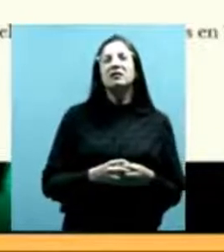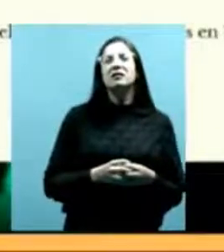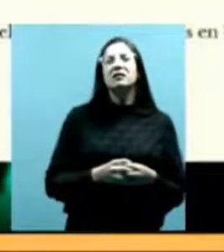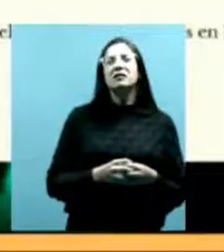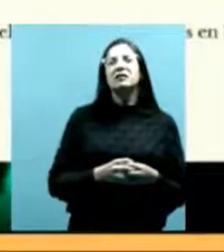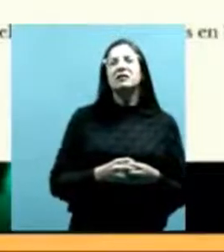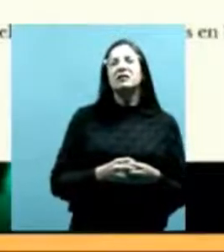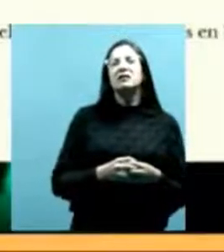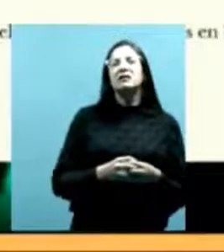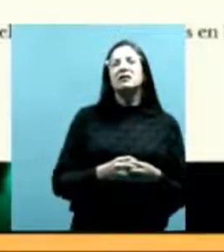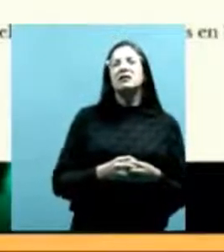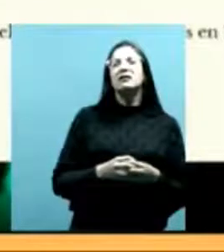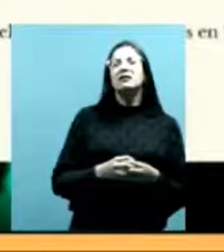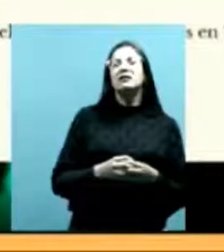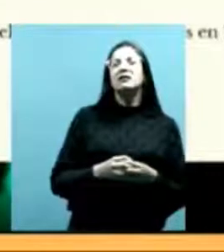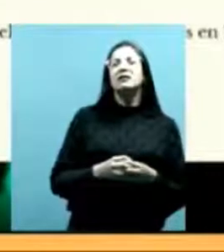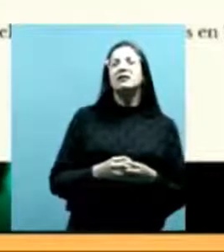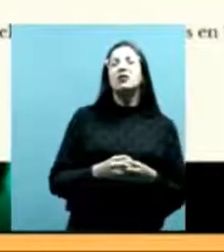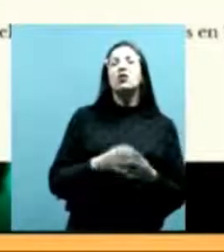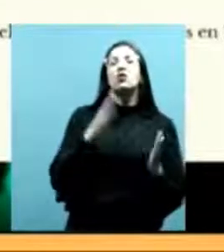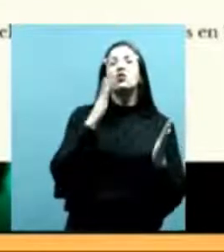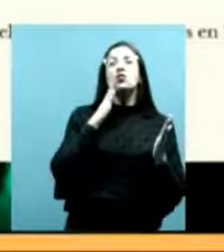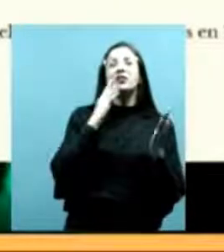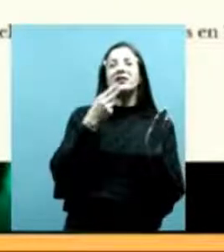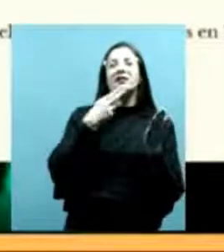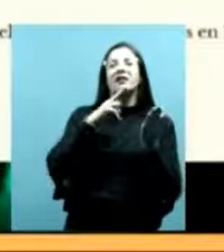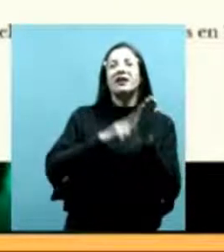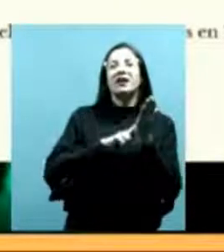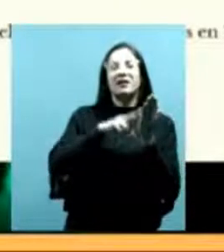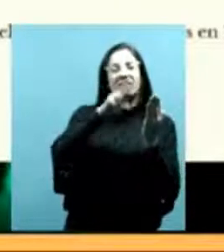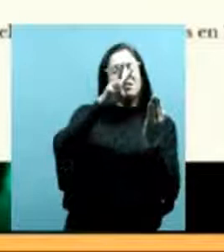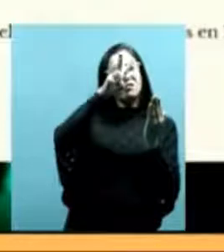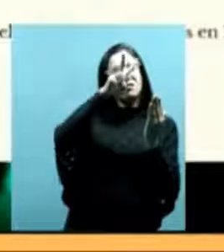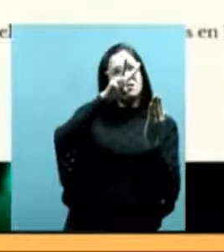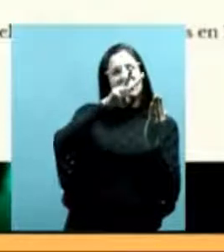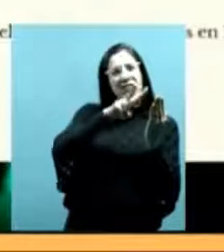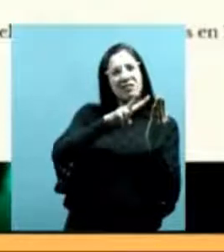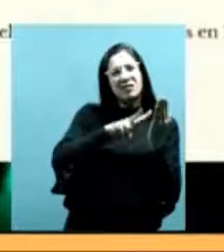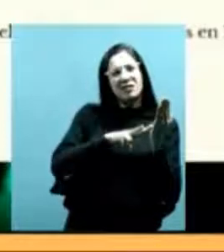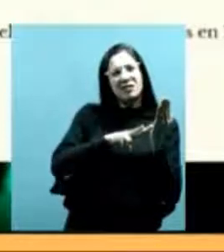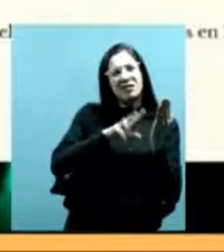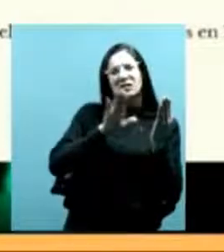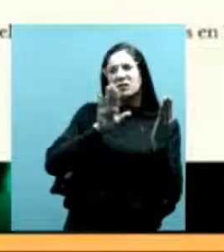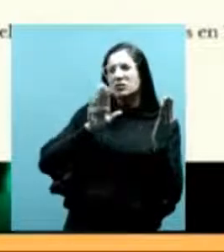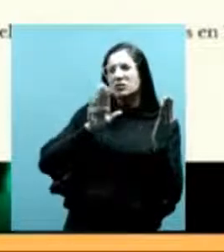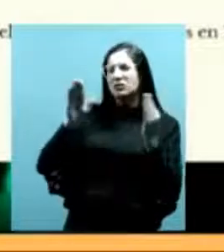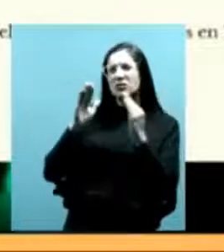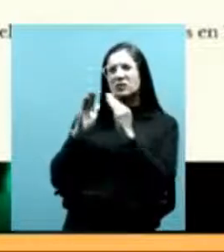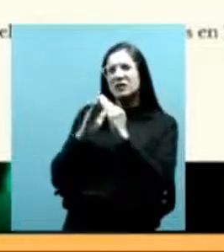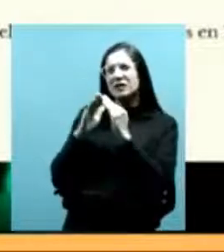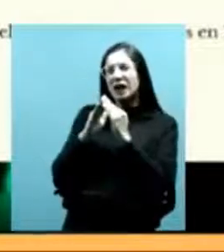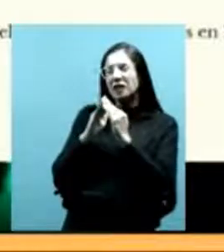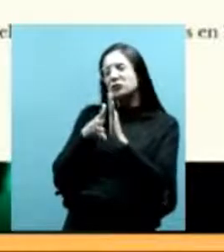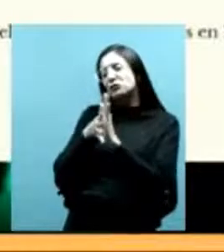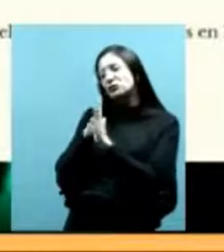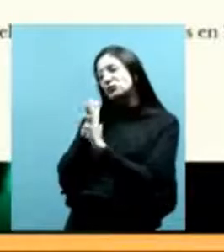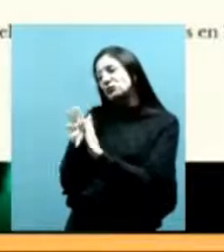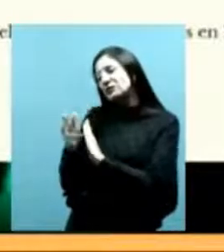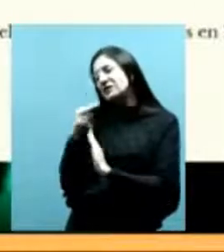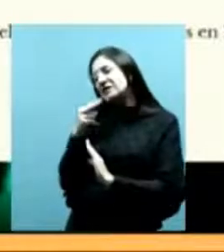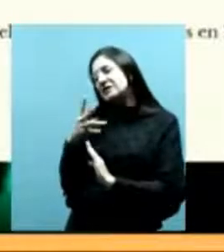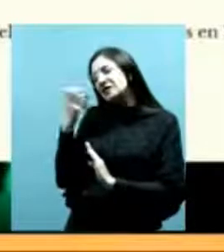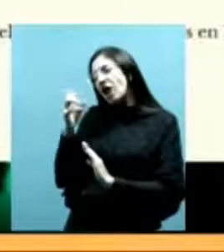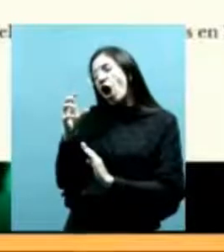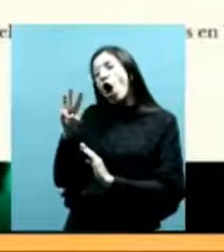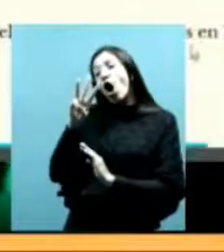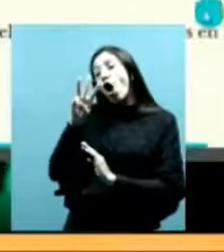iba a esa oficina y escribía esa carta llegaba a su casa y en el fogón de su casa le contaba a su nieta de 8 años esto en el trama porque